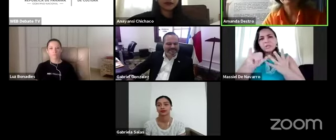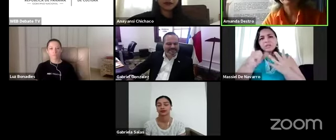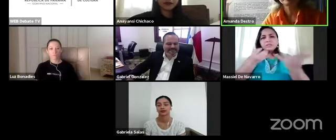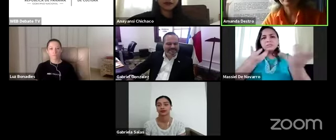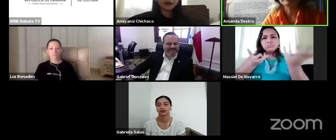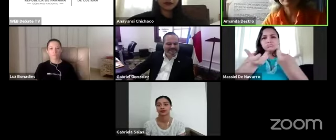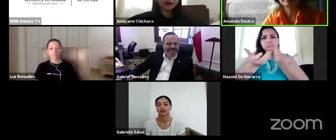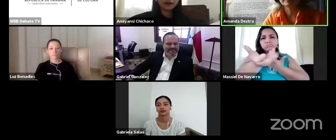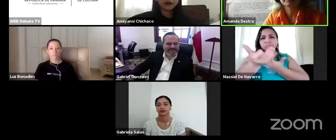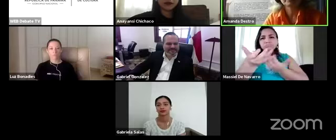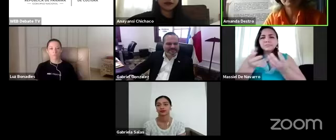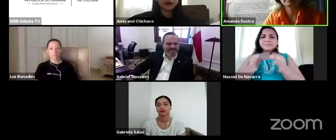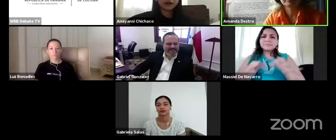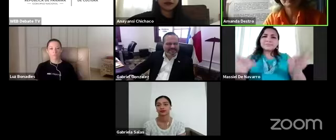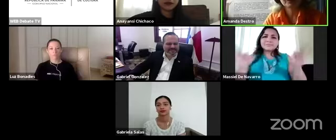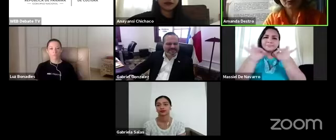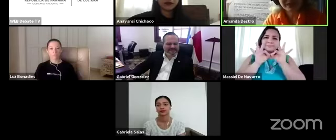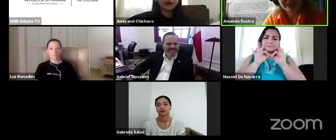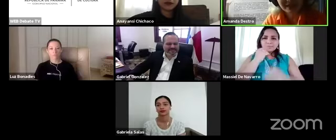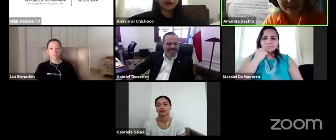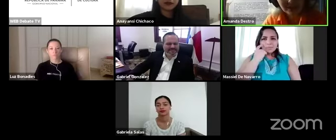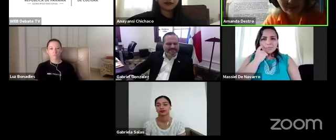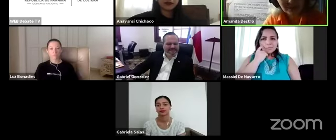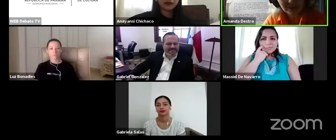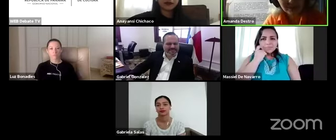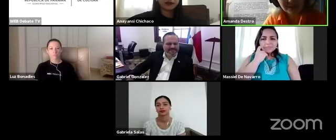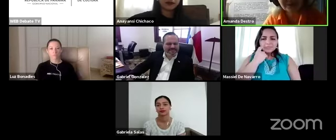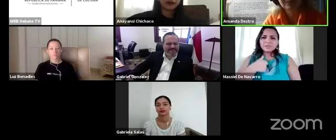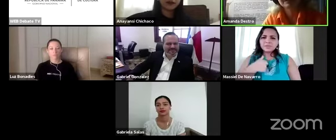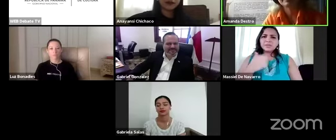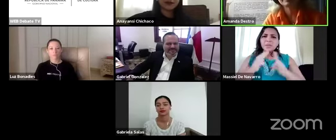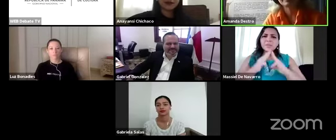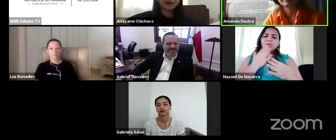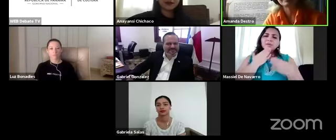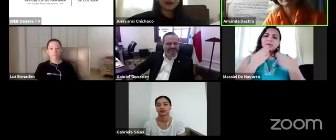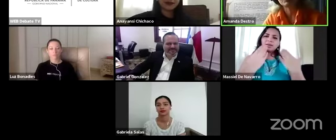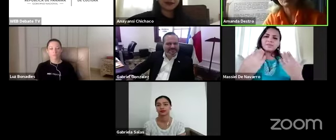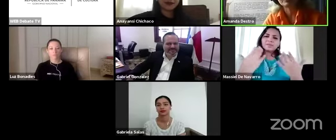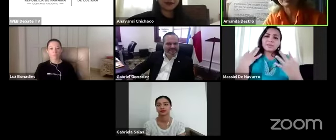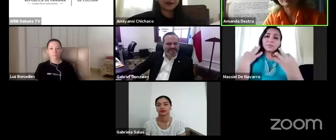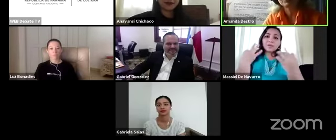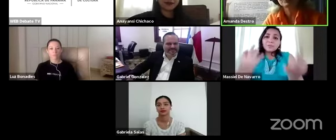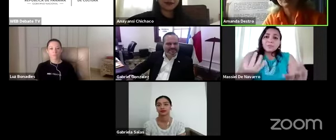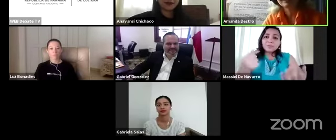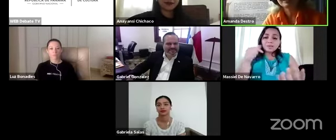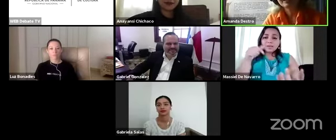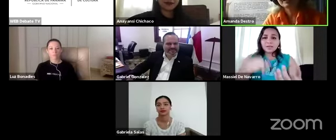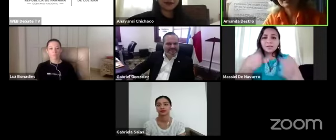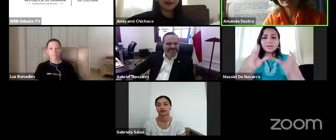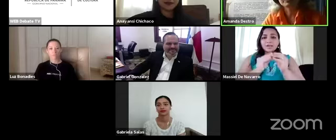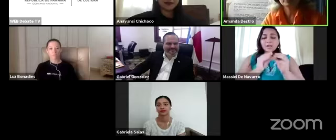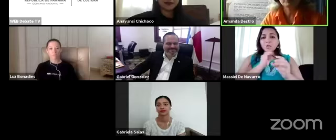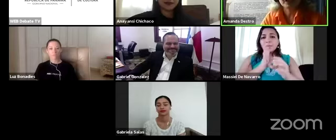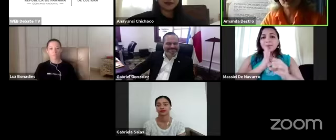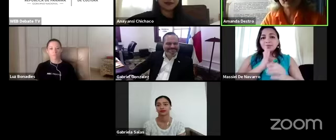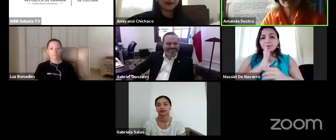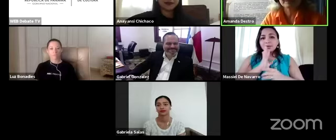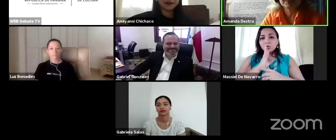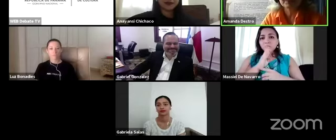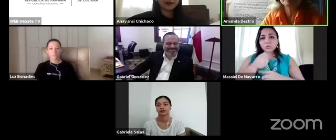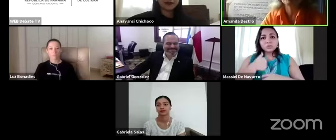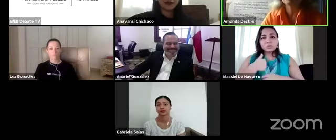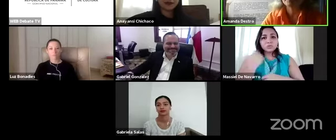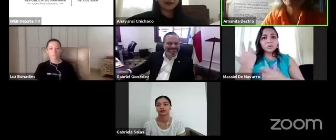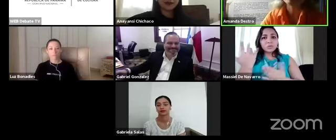así que estoy muy agradecida por haber sido invitada a este conversatorio y espero que